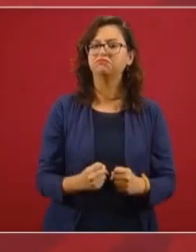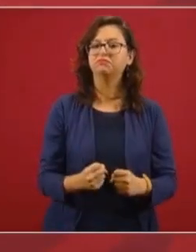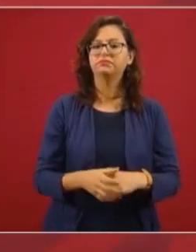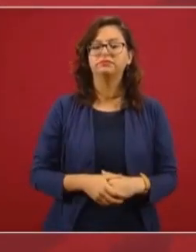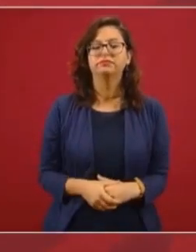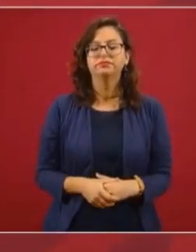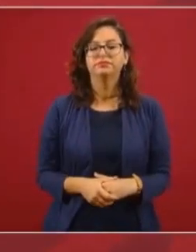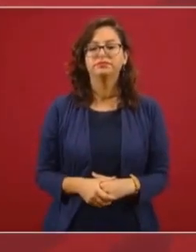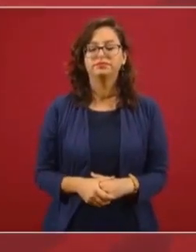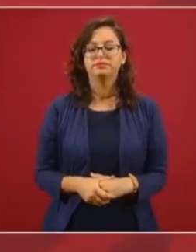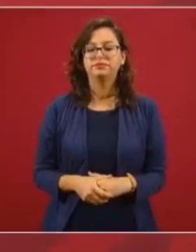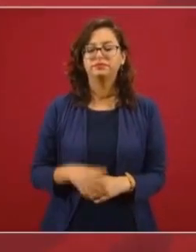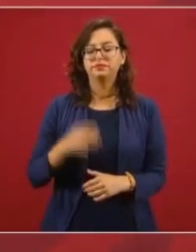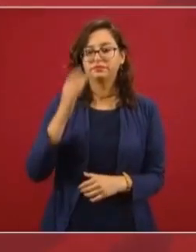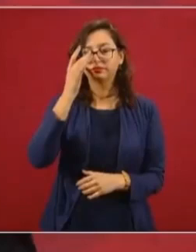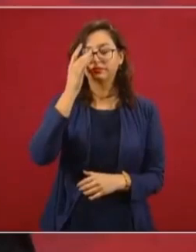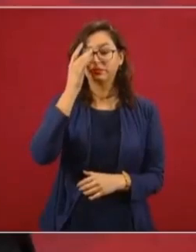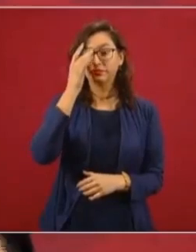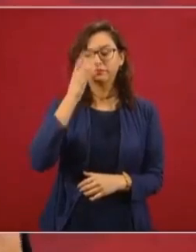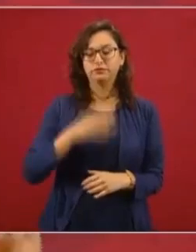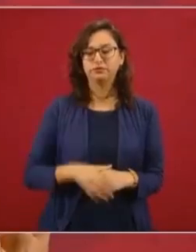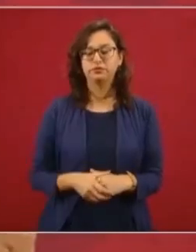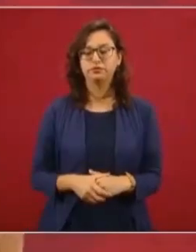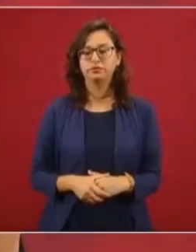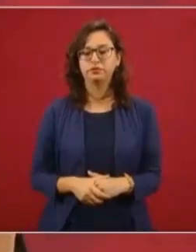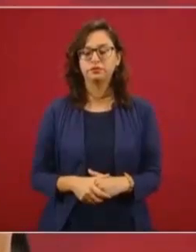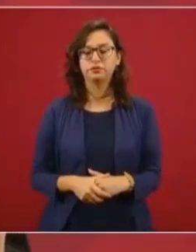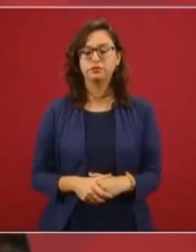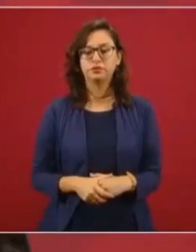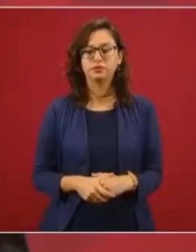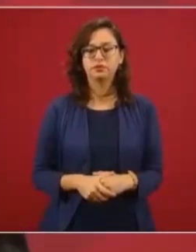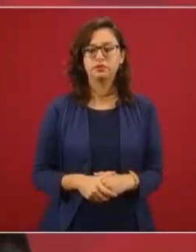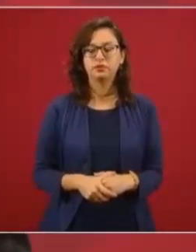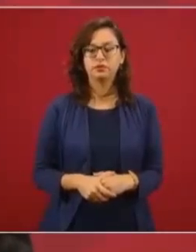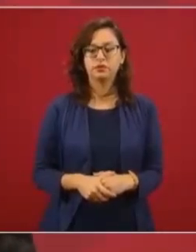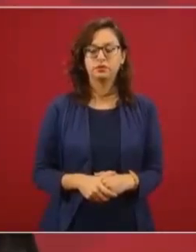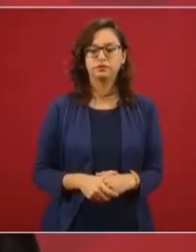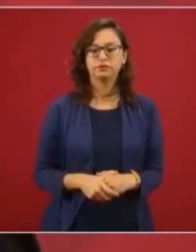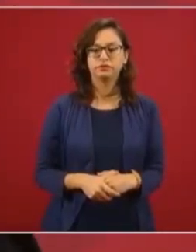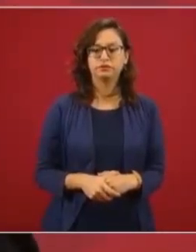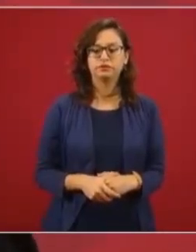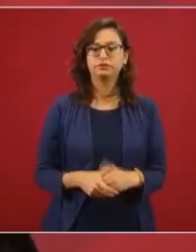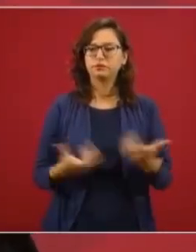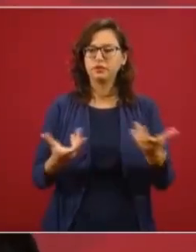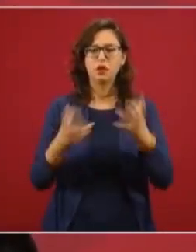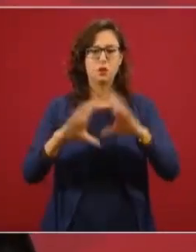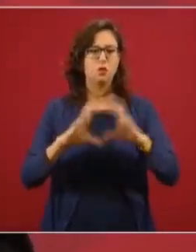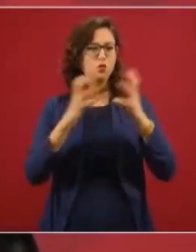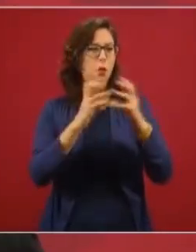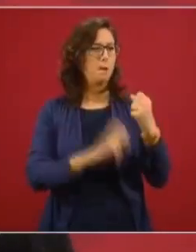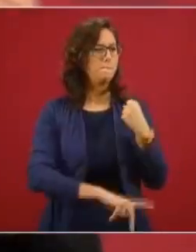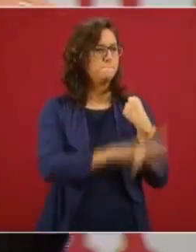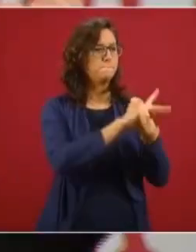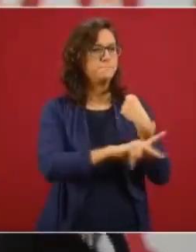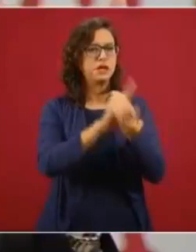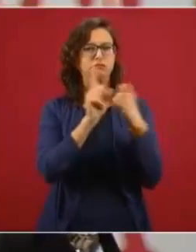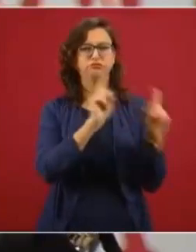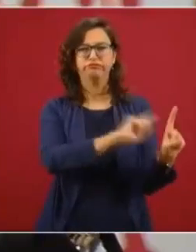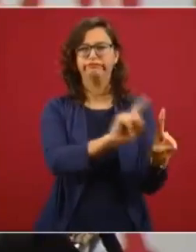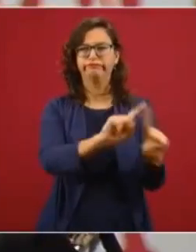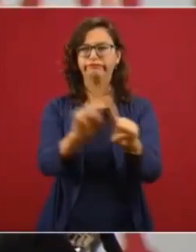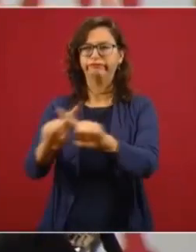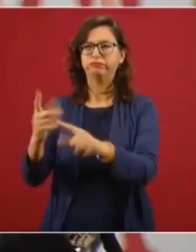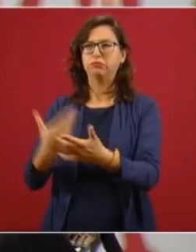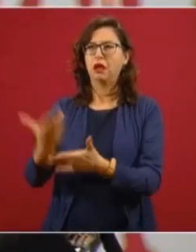De manera que, ¿qué es lo que podemos decir? decir, hasta el día de hoy México está participando en todas las esfuerzos multilaterales desde aquella resolución que se